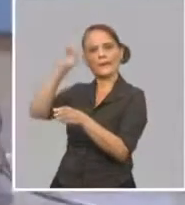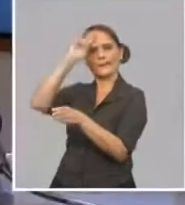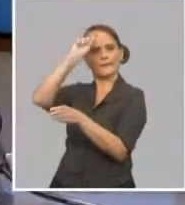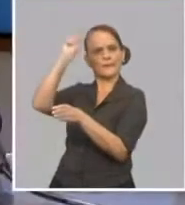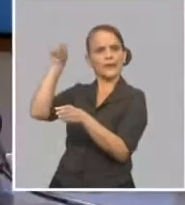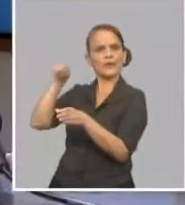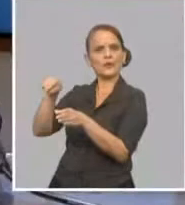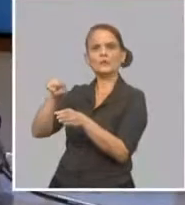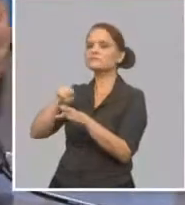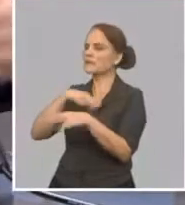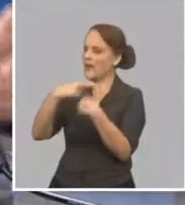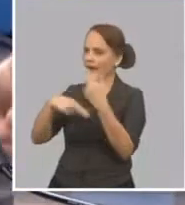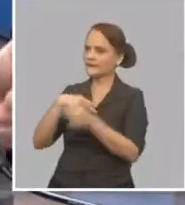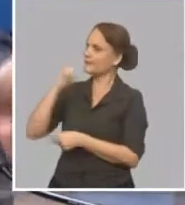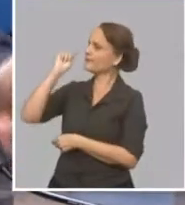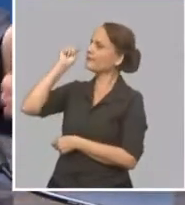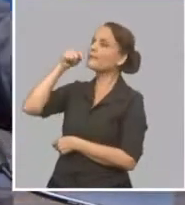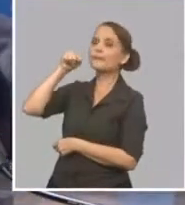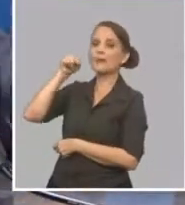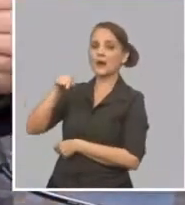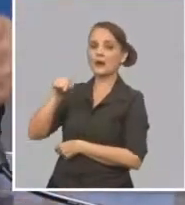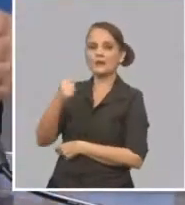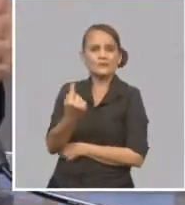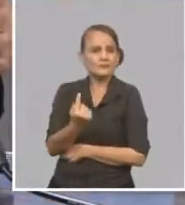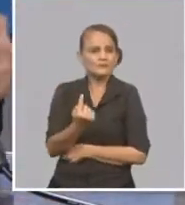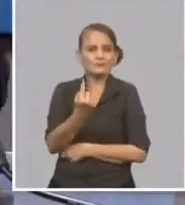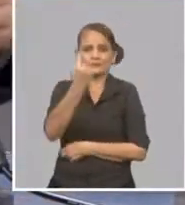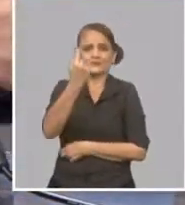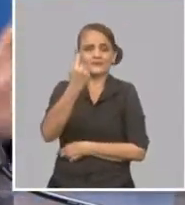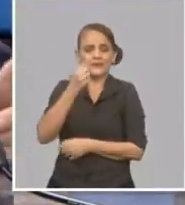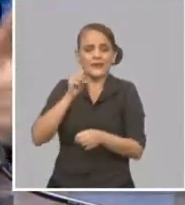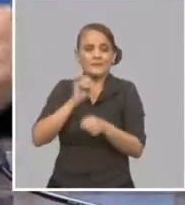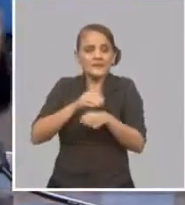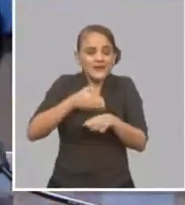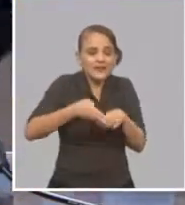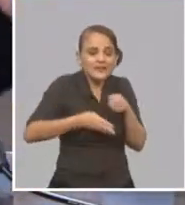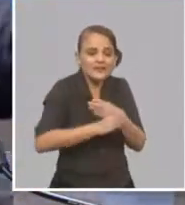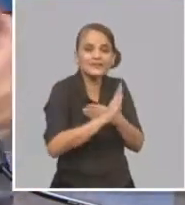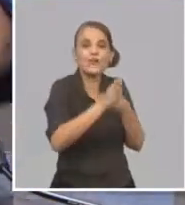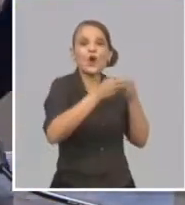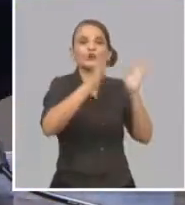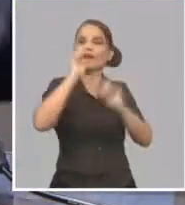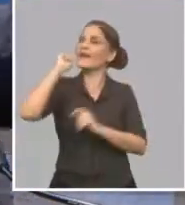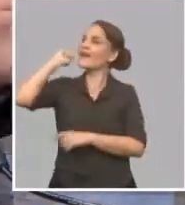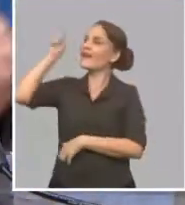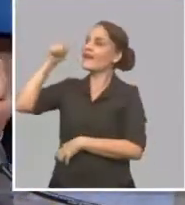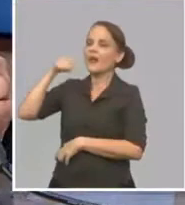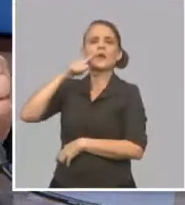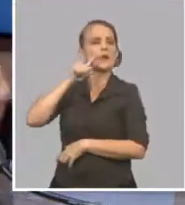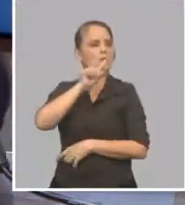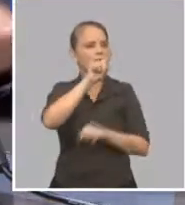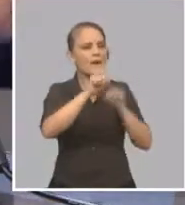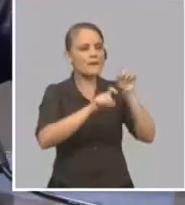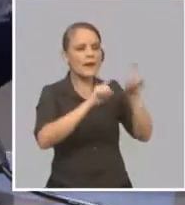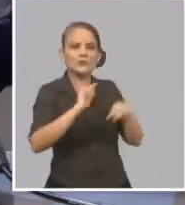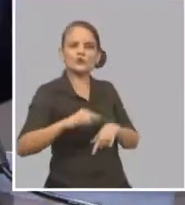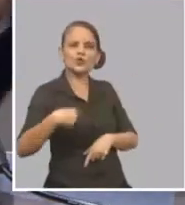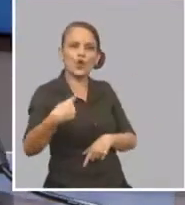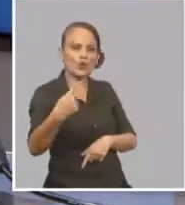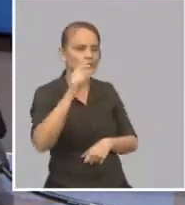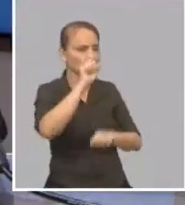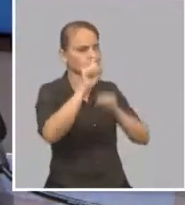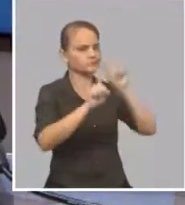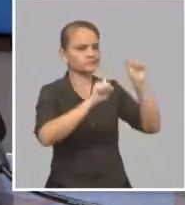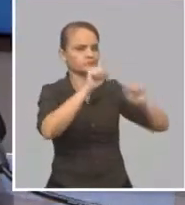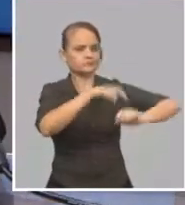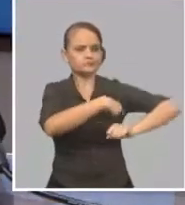de PCR porque la prueba solo no se hace en la entrada. Como se hacen estas pesquisas, se le da seguimiento continuo a todos los que